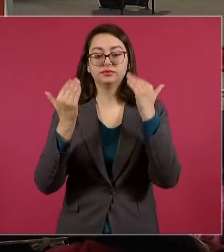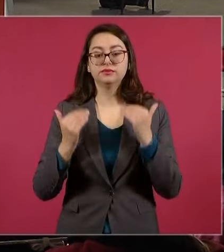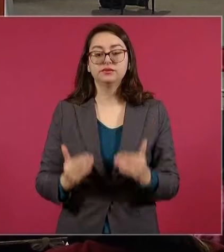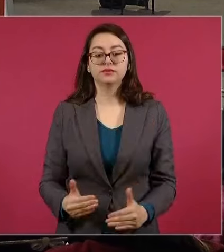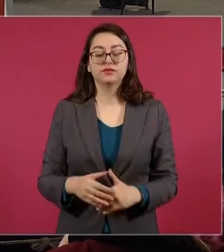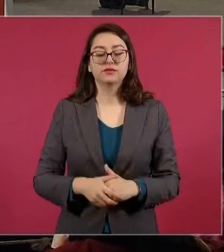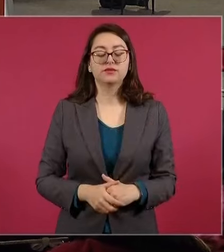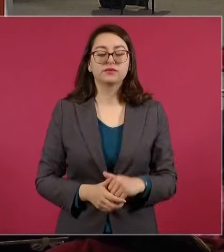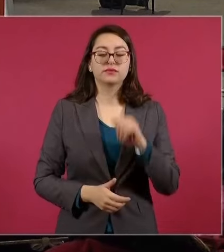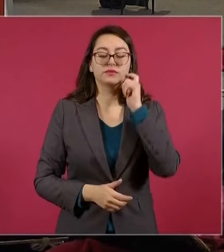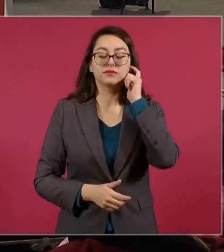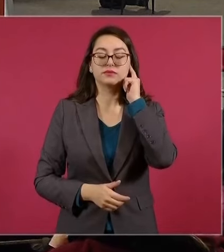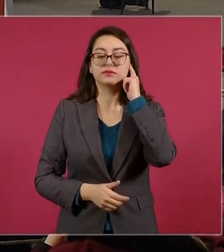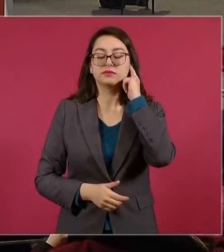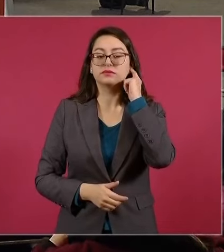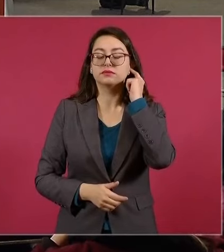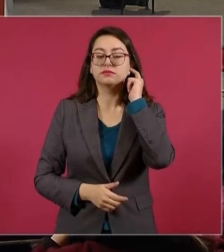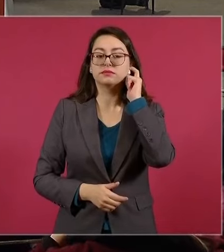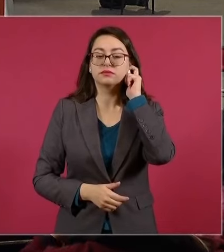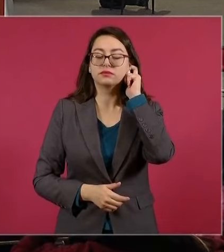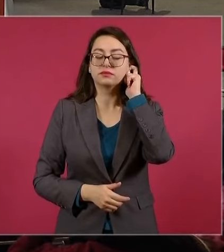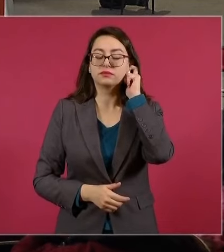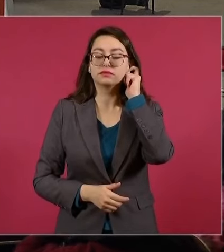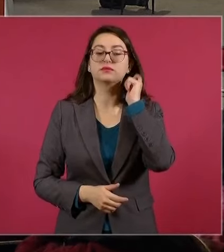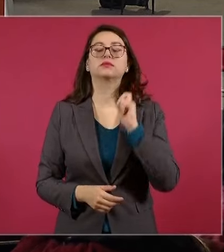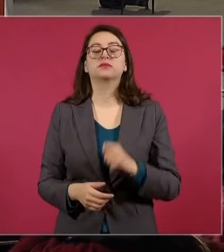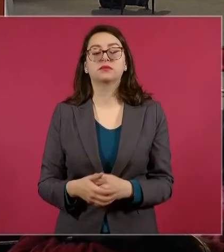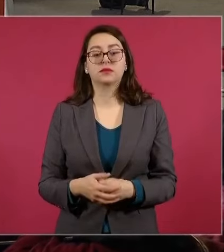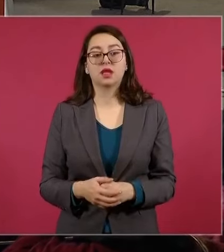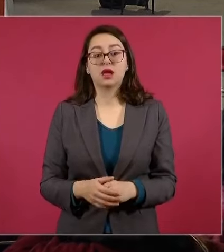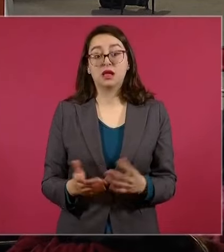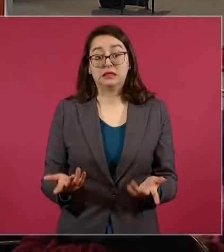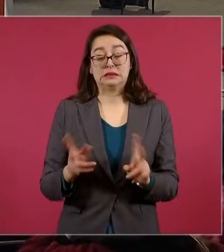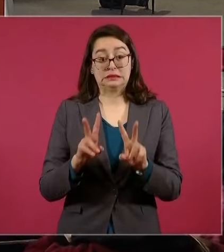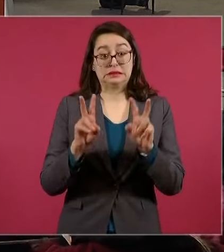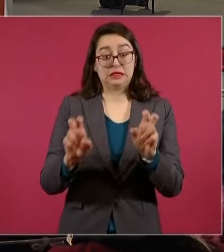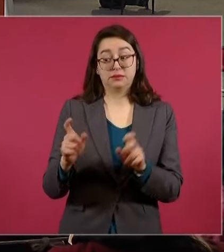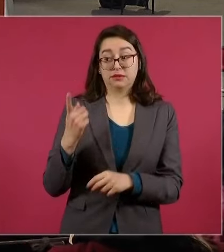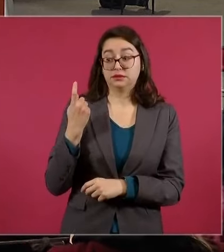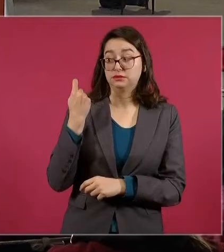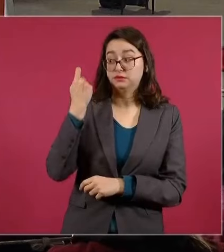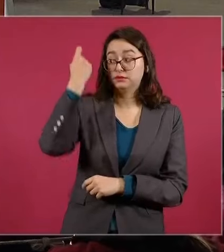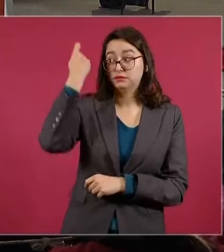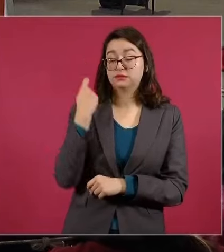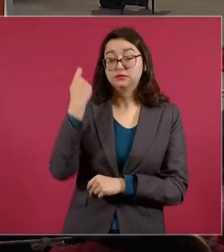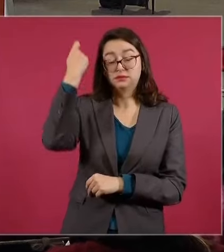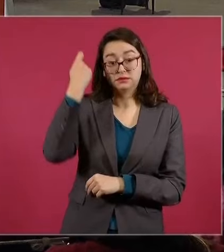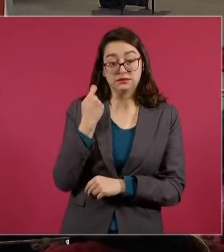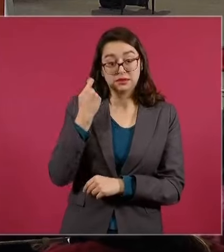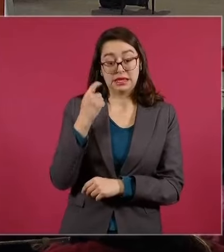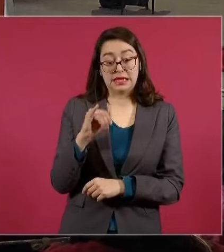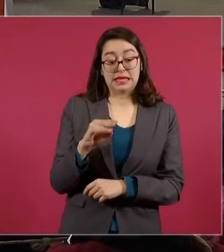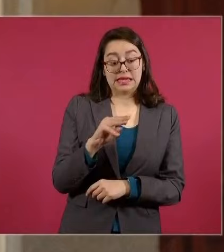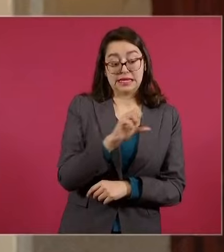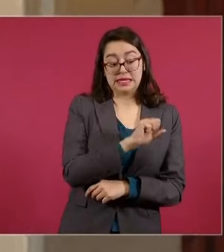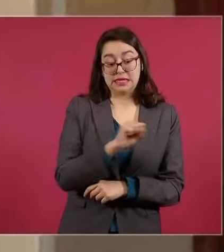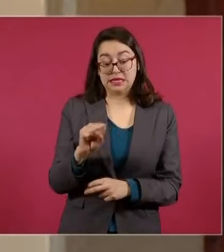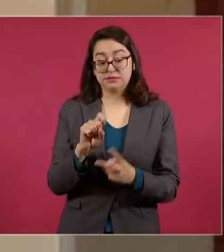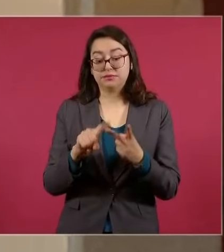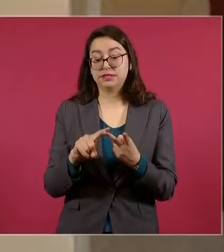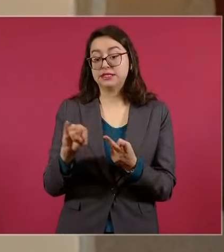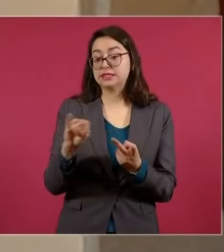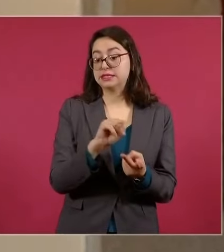incluye una reforma importante en materia de pensiones. Se propone revertir el deterioro de las